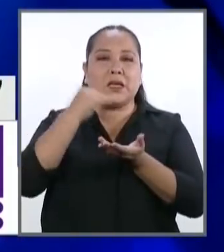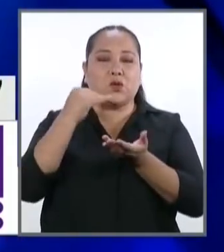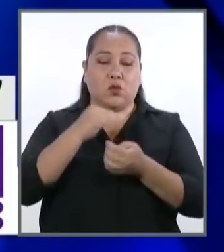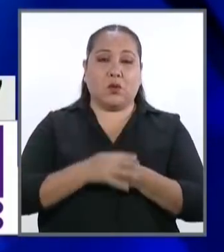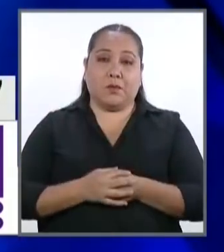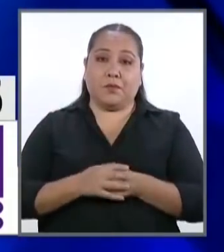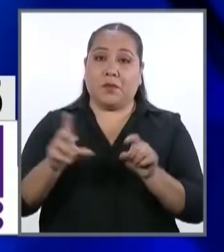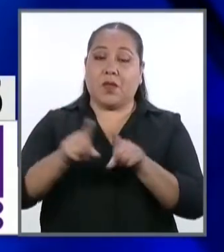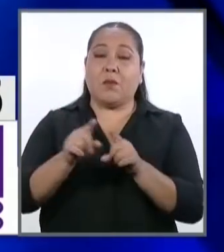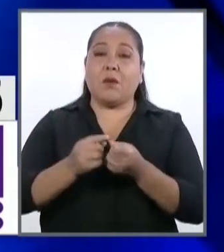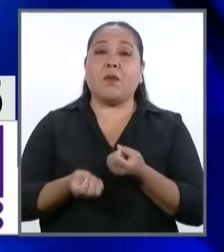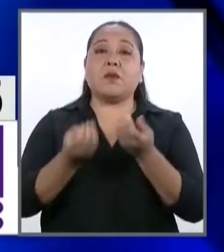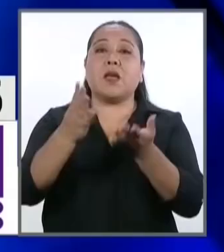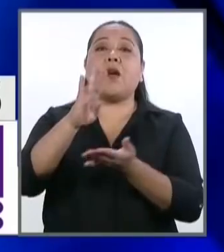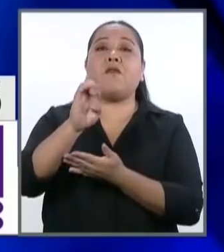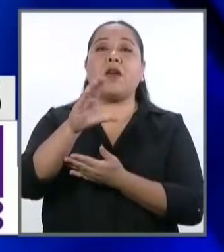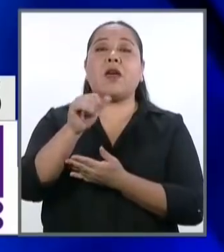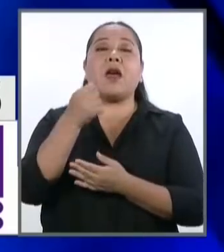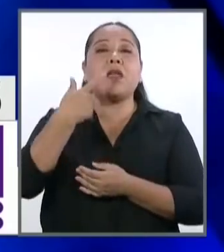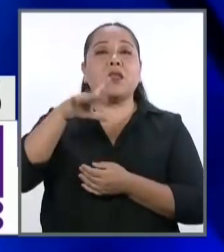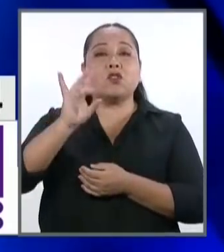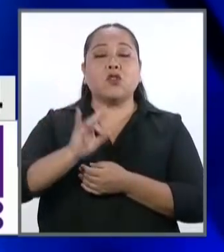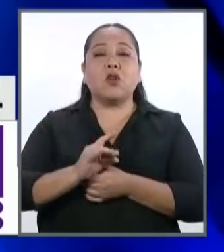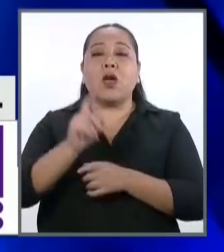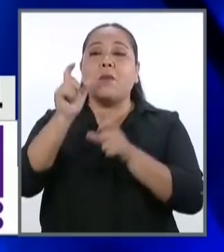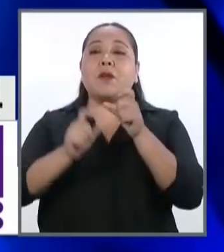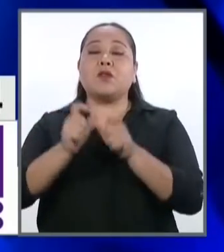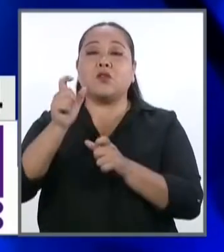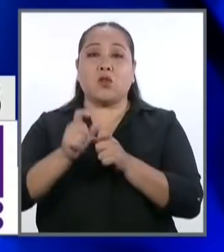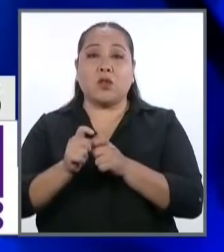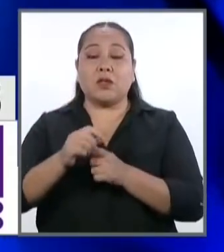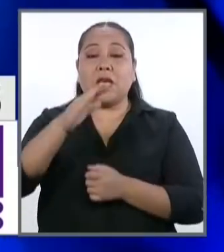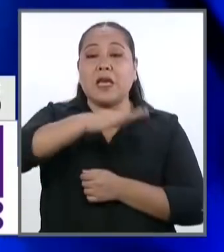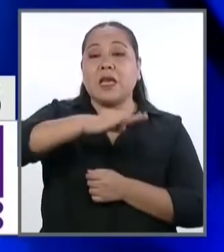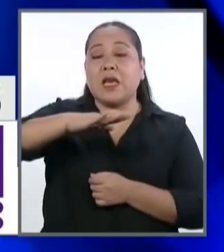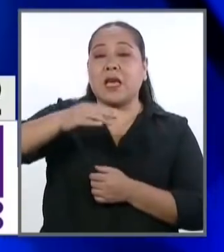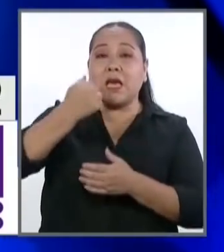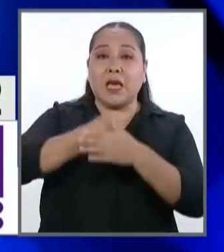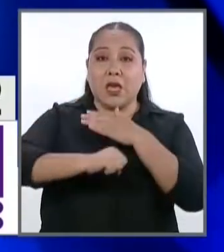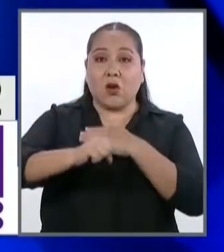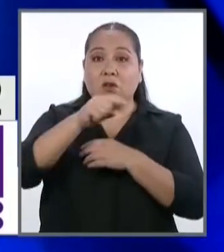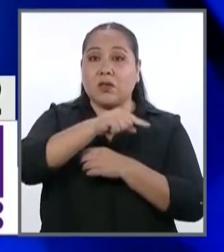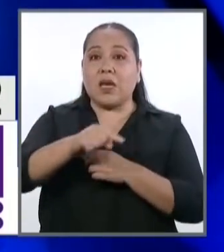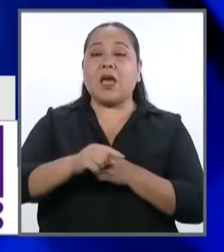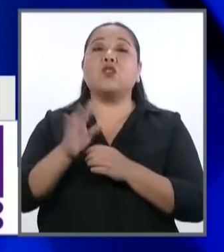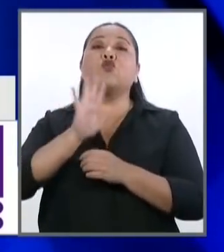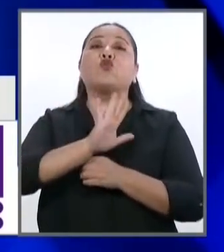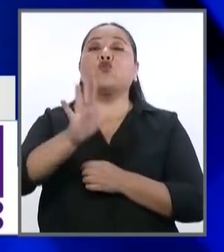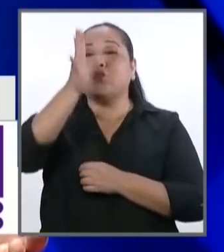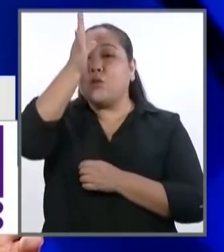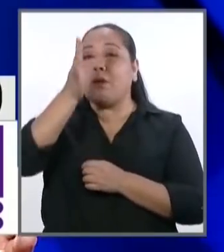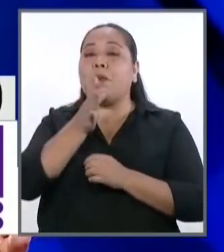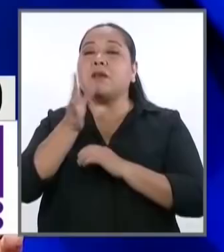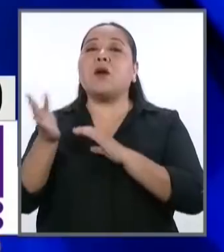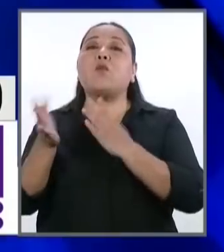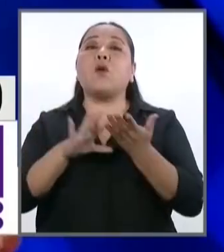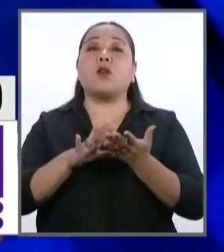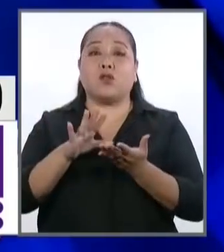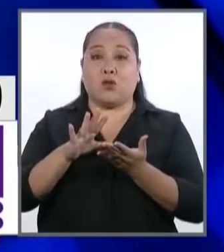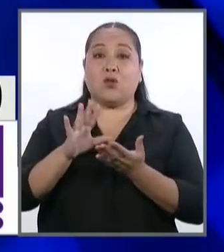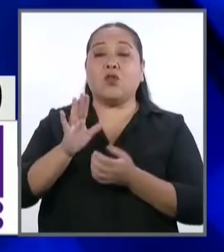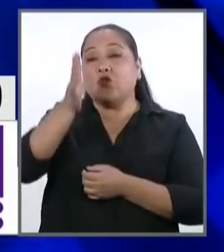vamos a dar beca 18 a todos los huérfanos de los peruanos que han muerto en primera línea defendiéndonos del virus.